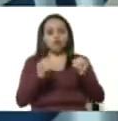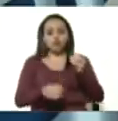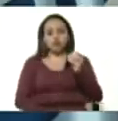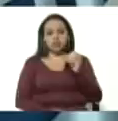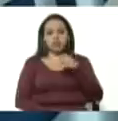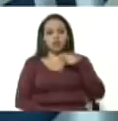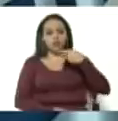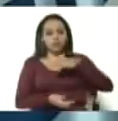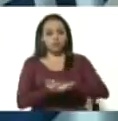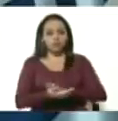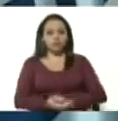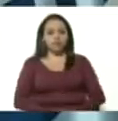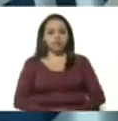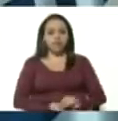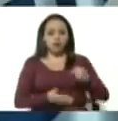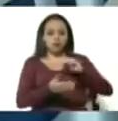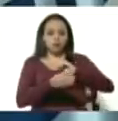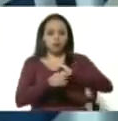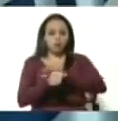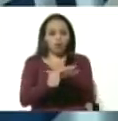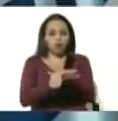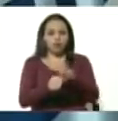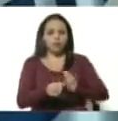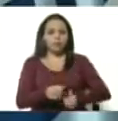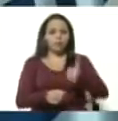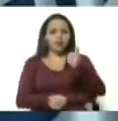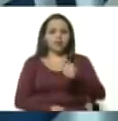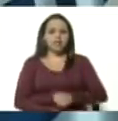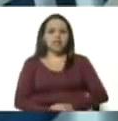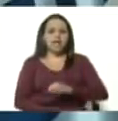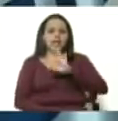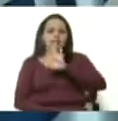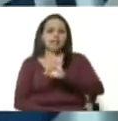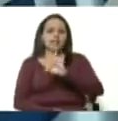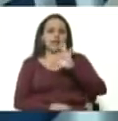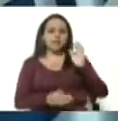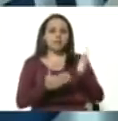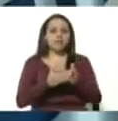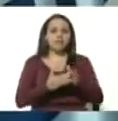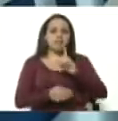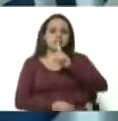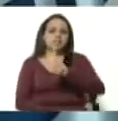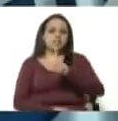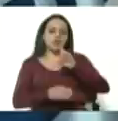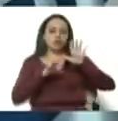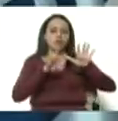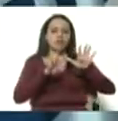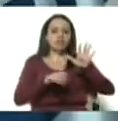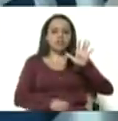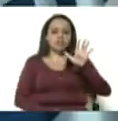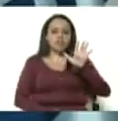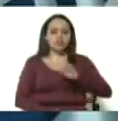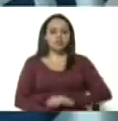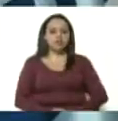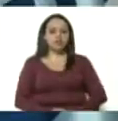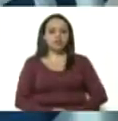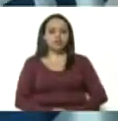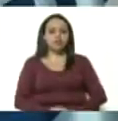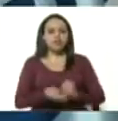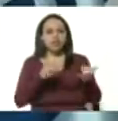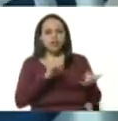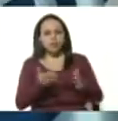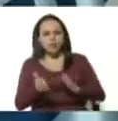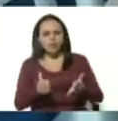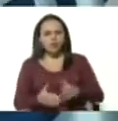confirmadas por COVID más 3.195 por sospecha de la enfermedad para dar un total cercano a los